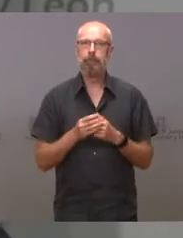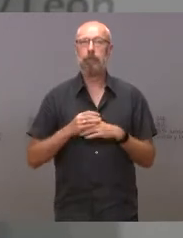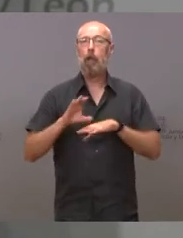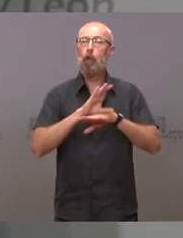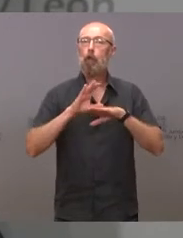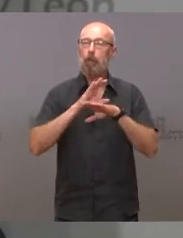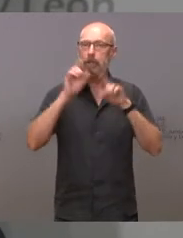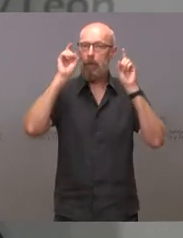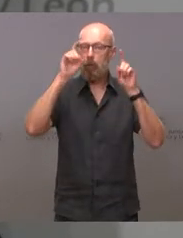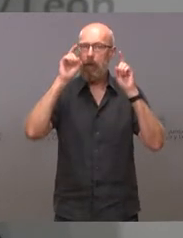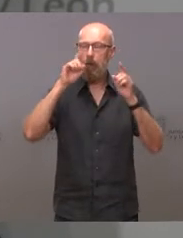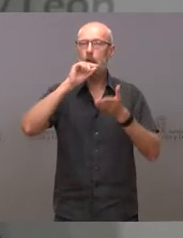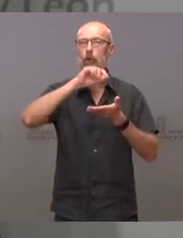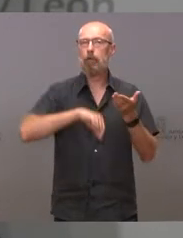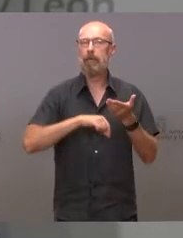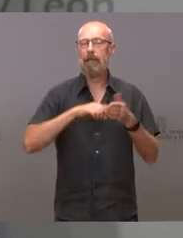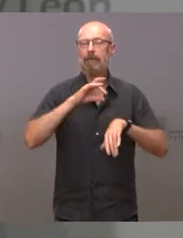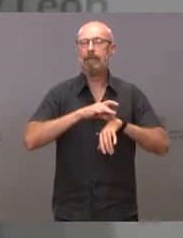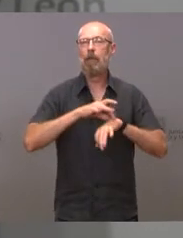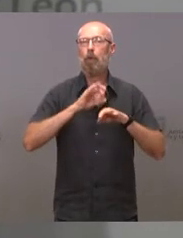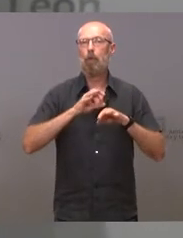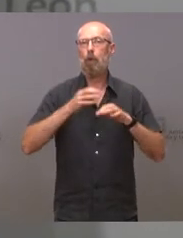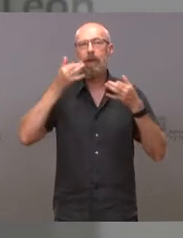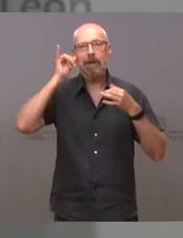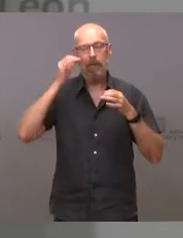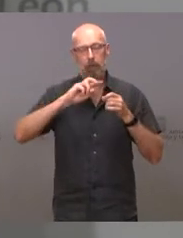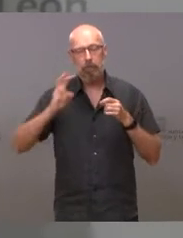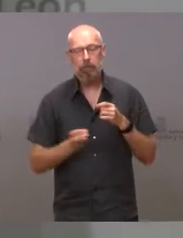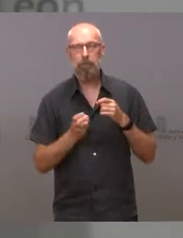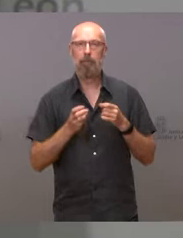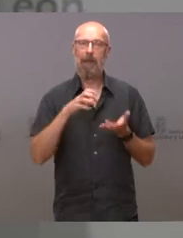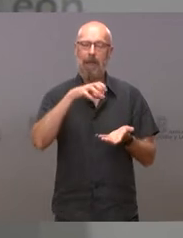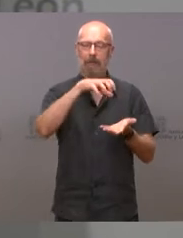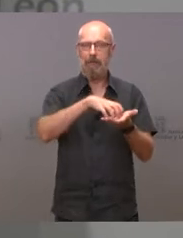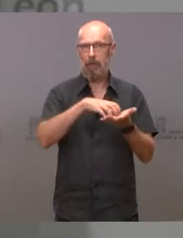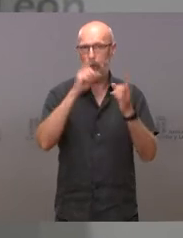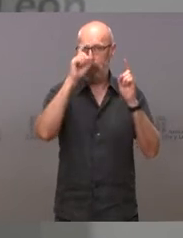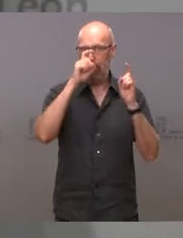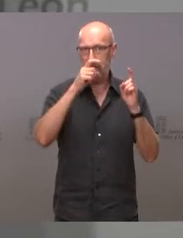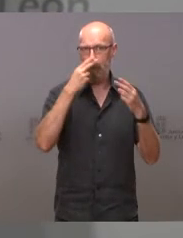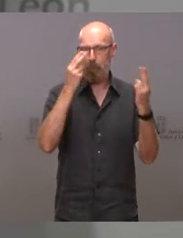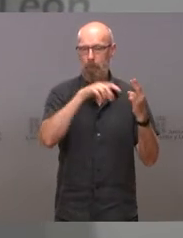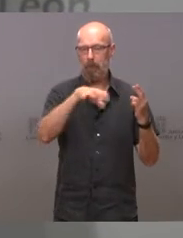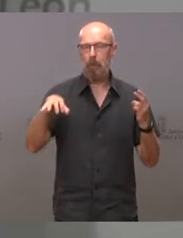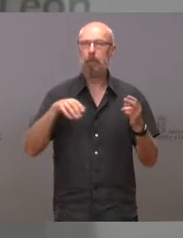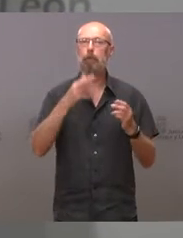contrata un seguro multirriesgo para los centros educativos públicos, un valor estimado total de 2